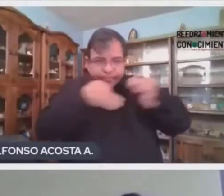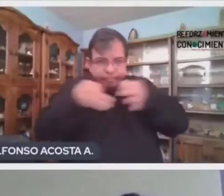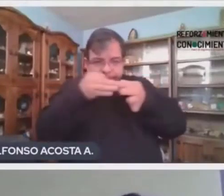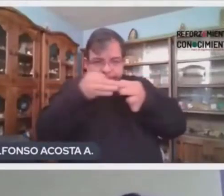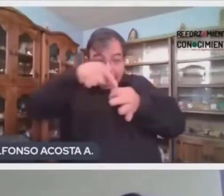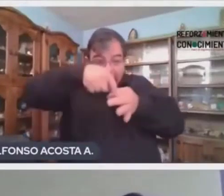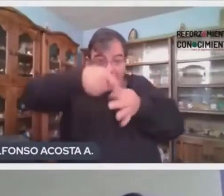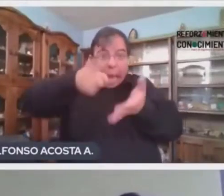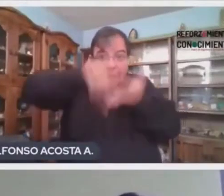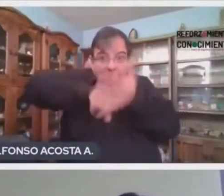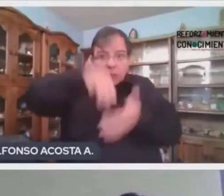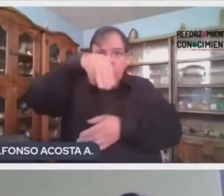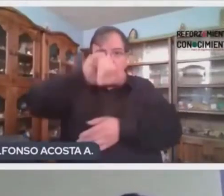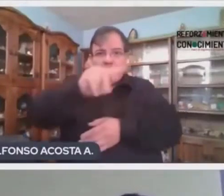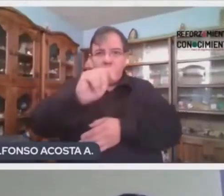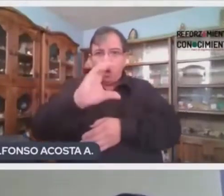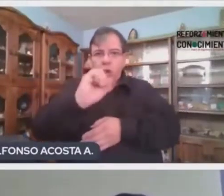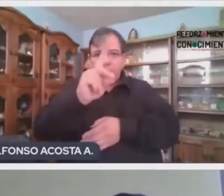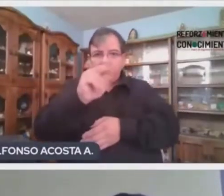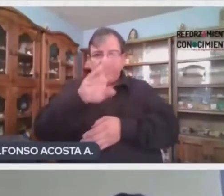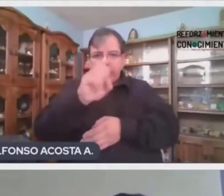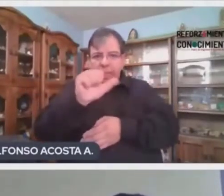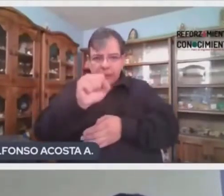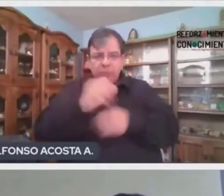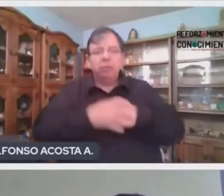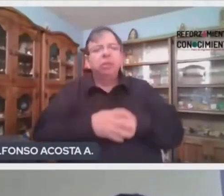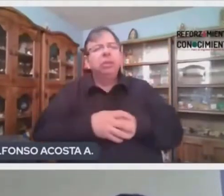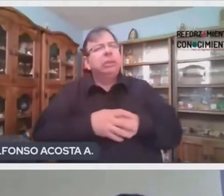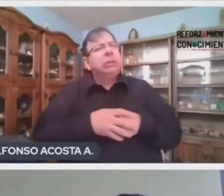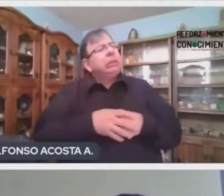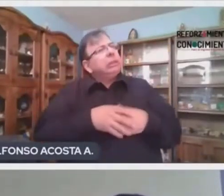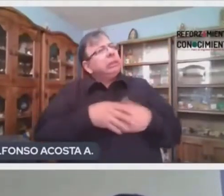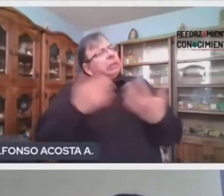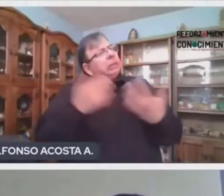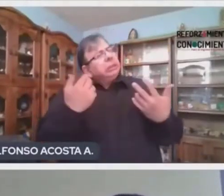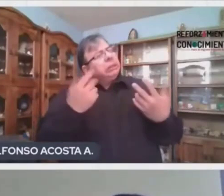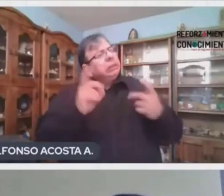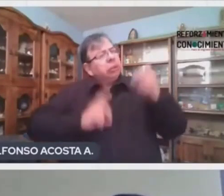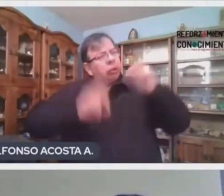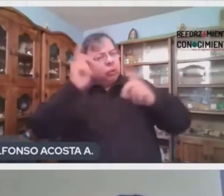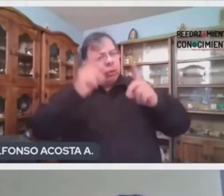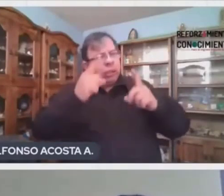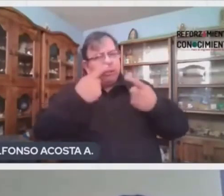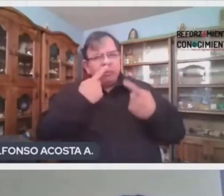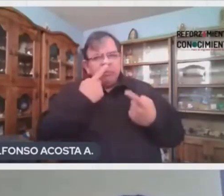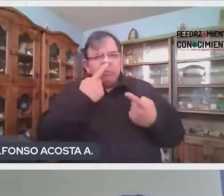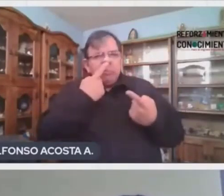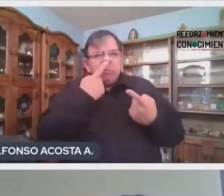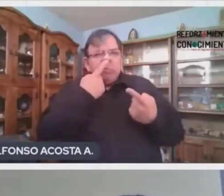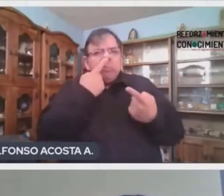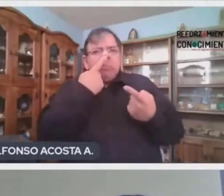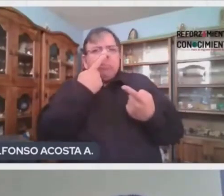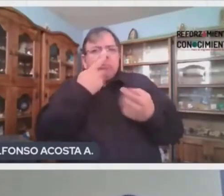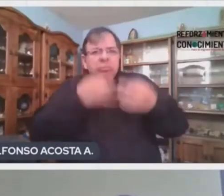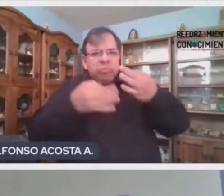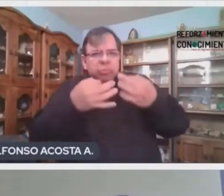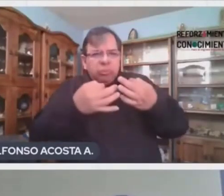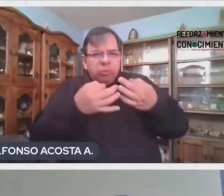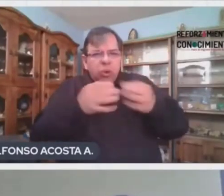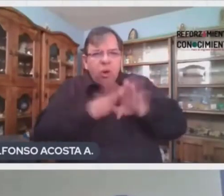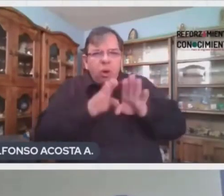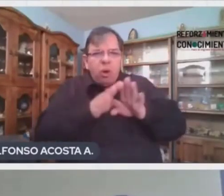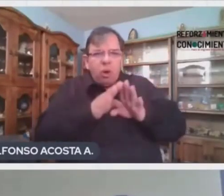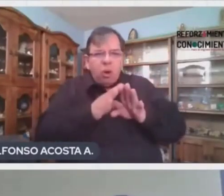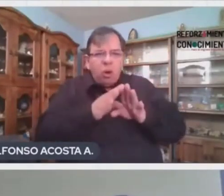Ok. Maestra, me surgió una duda. Entonces, ¿qué tiene que ver la respiración celular con el dolor que sentimos